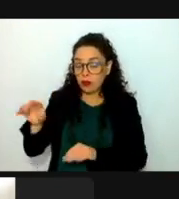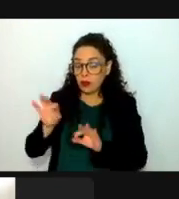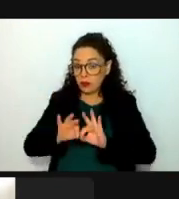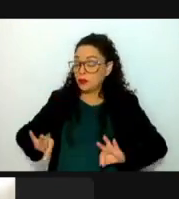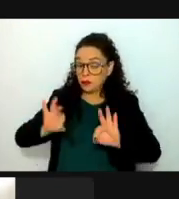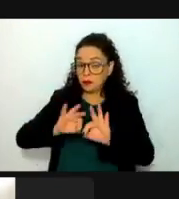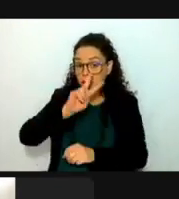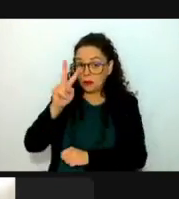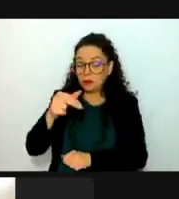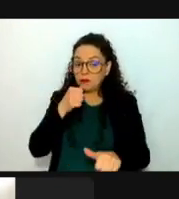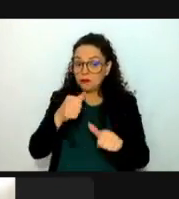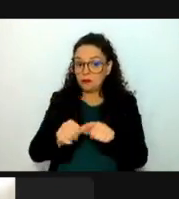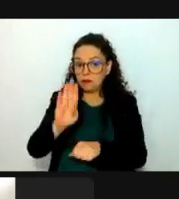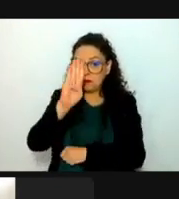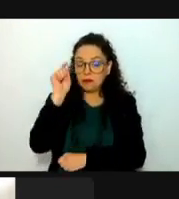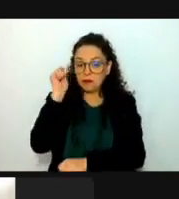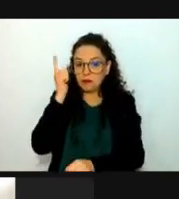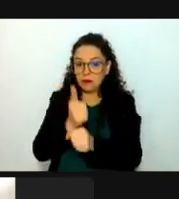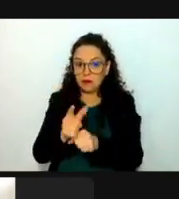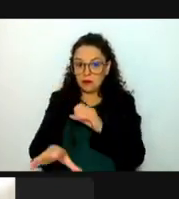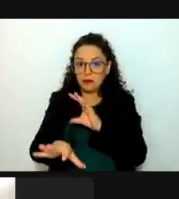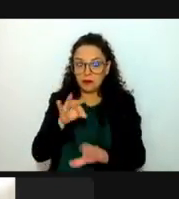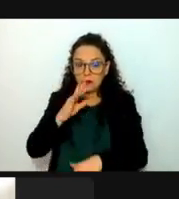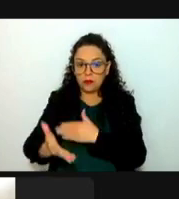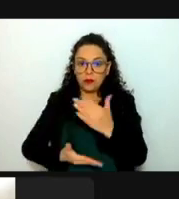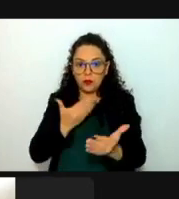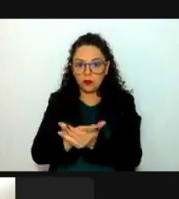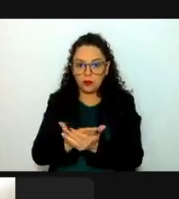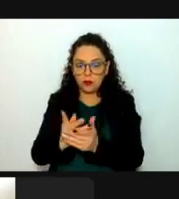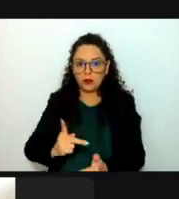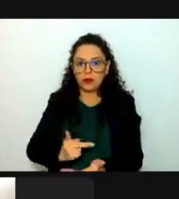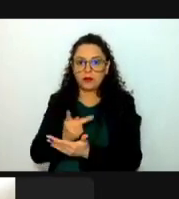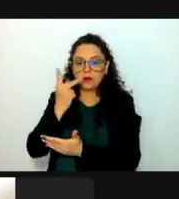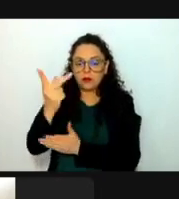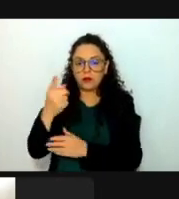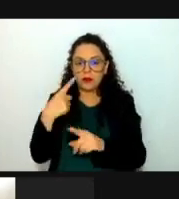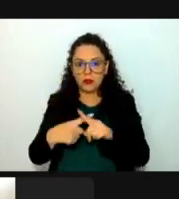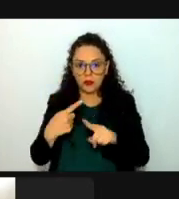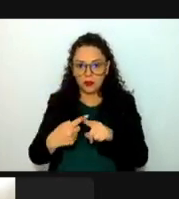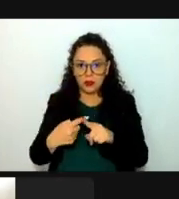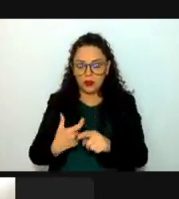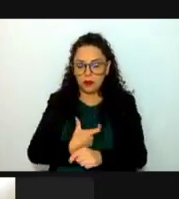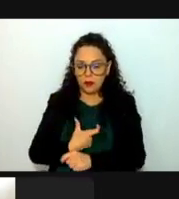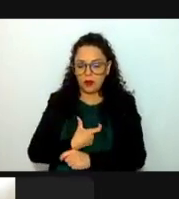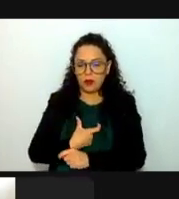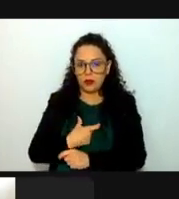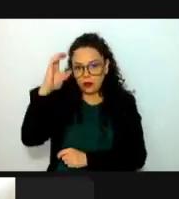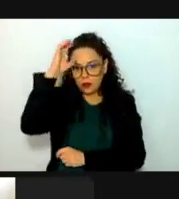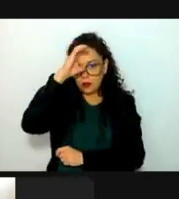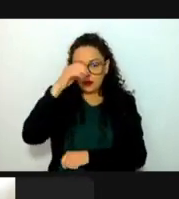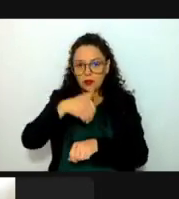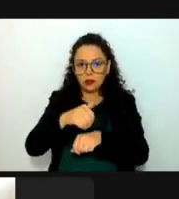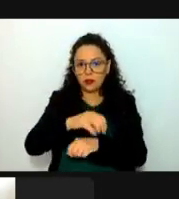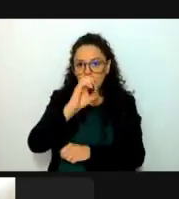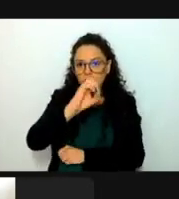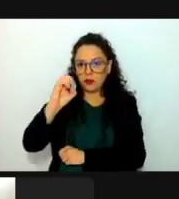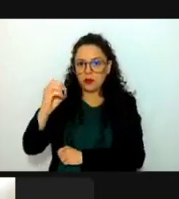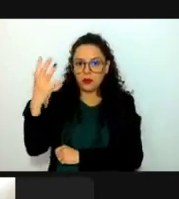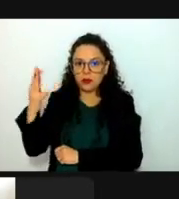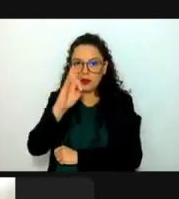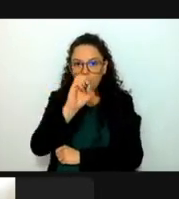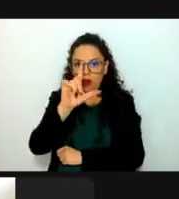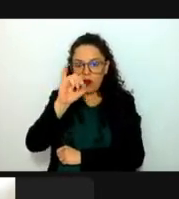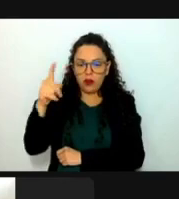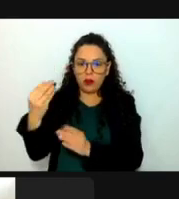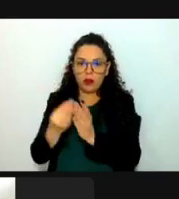B, descubrimientos, aportaciones o propuestas, se galardona con la medalla al momento en ciencias el folio número 005, correspondiente al doctor